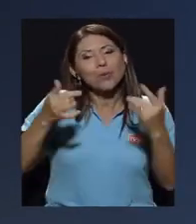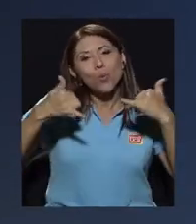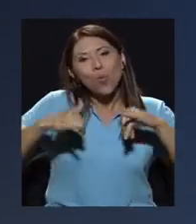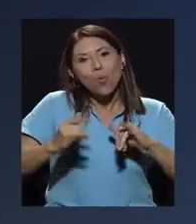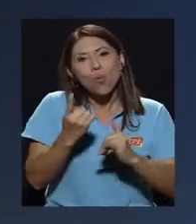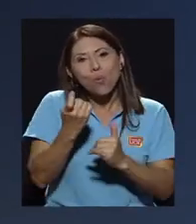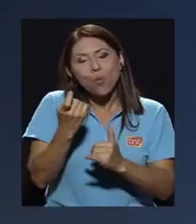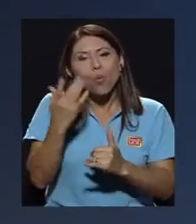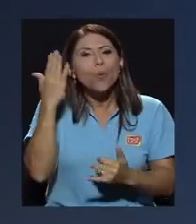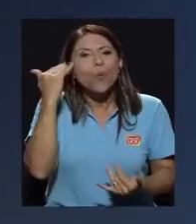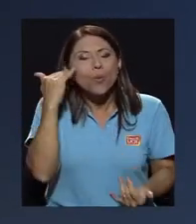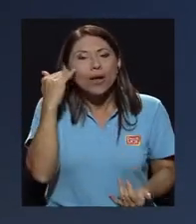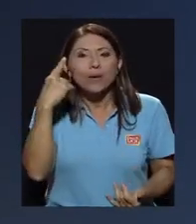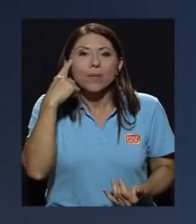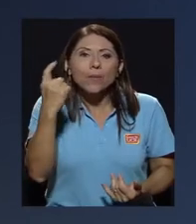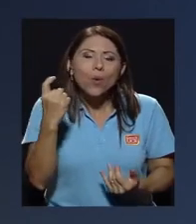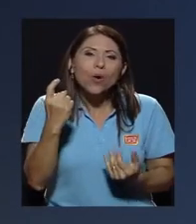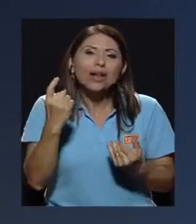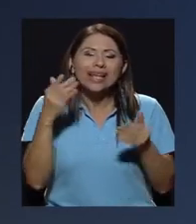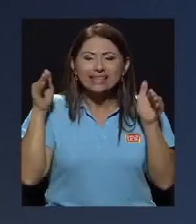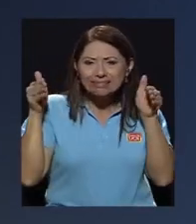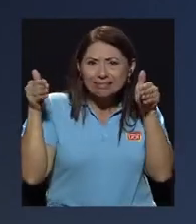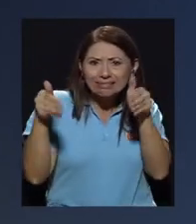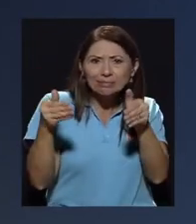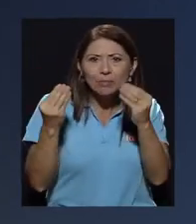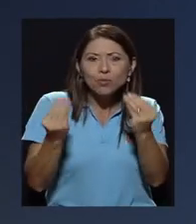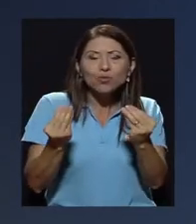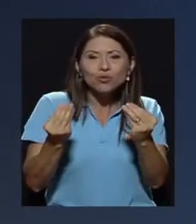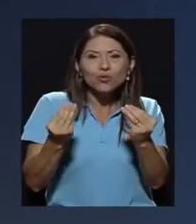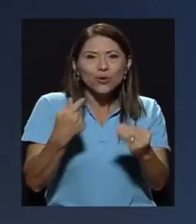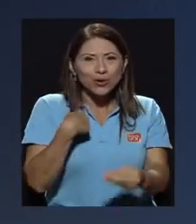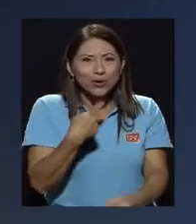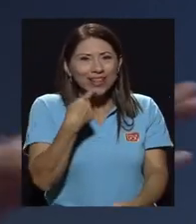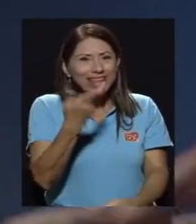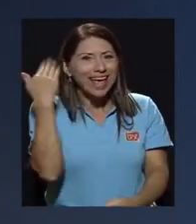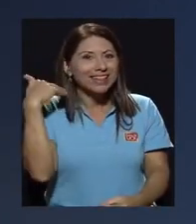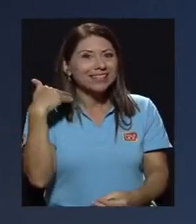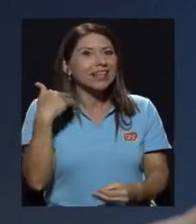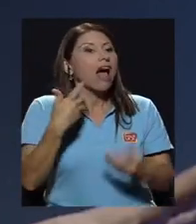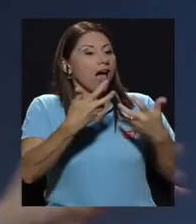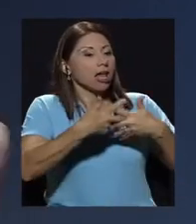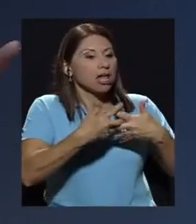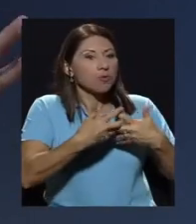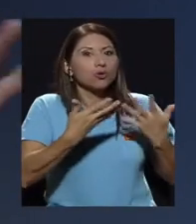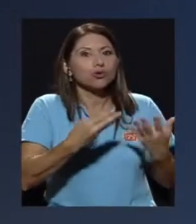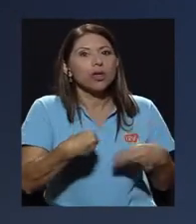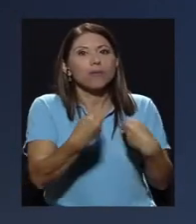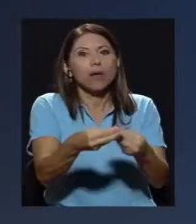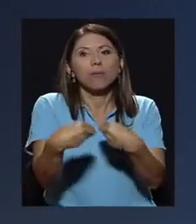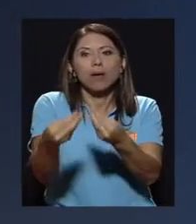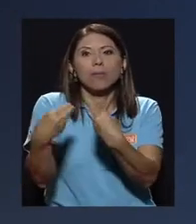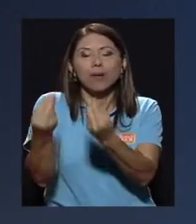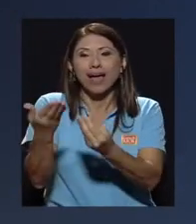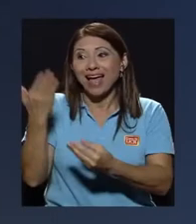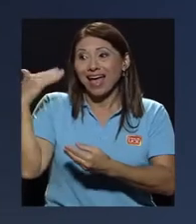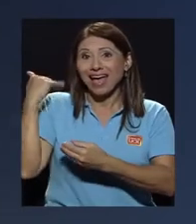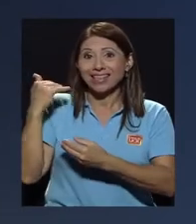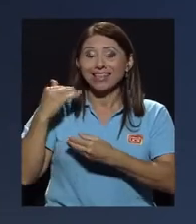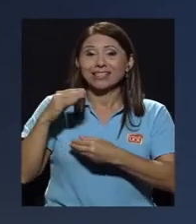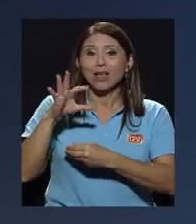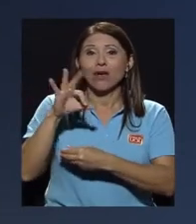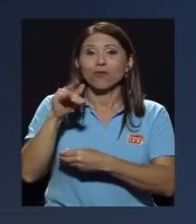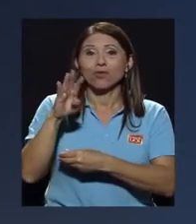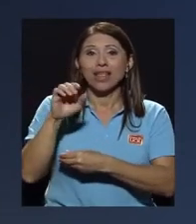queda debiendo, porque muchos se centran en lo que yo le comenté anteriormente, entrega de equipos. FONATEL, por ejemplo, el Fondo Nacional de